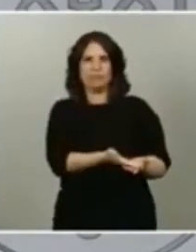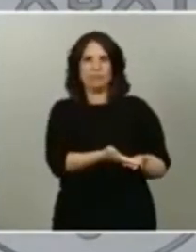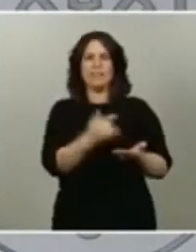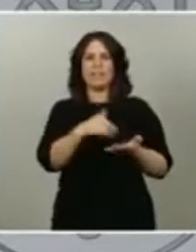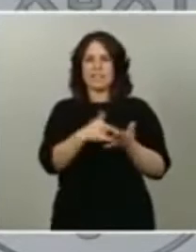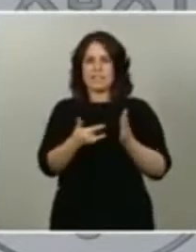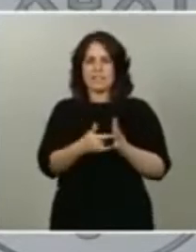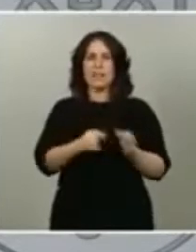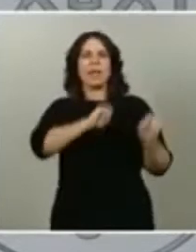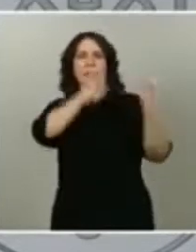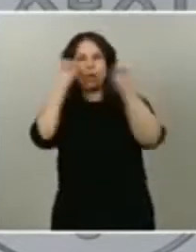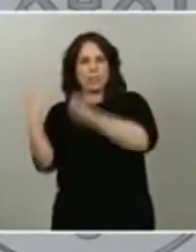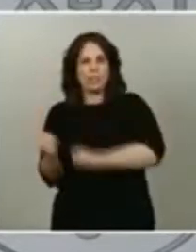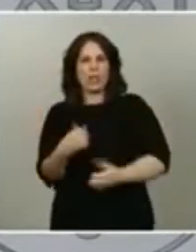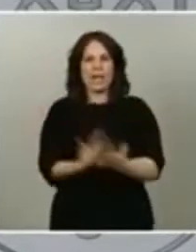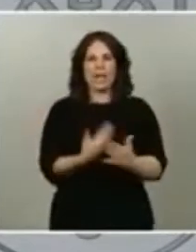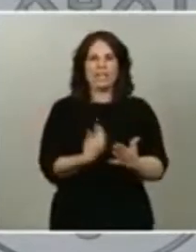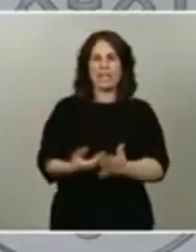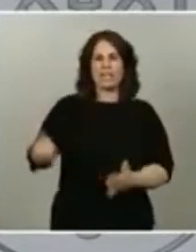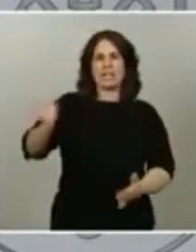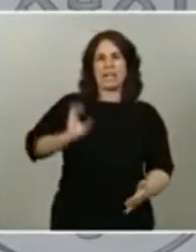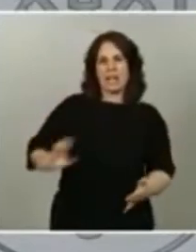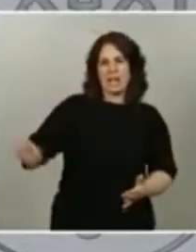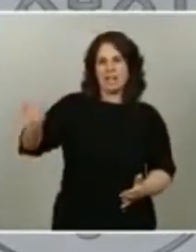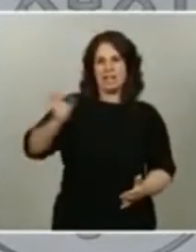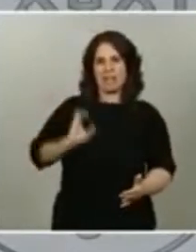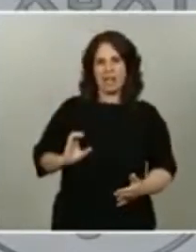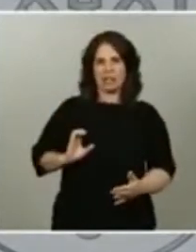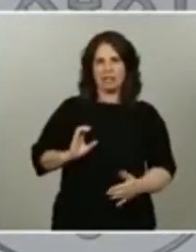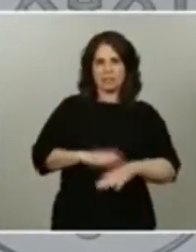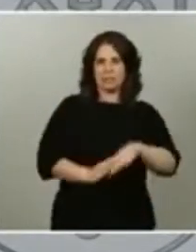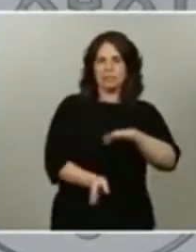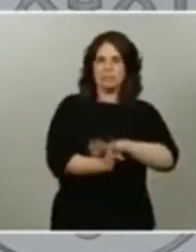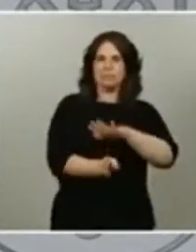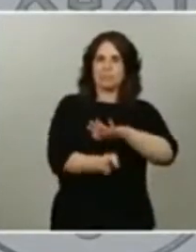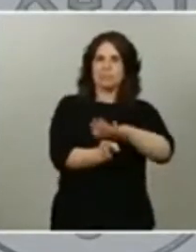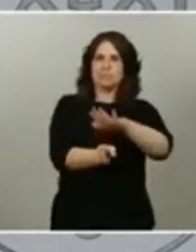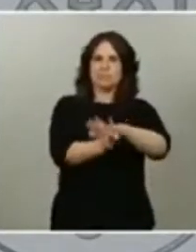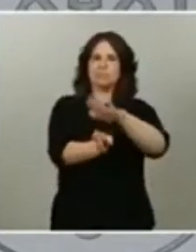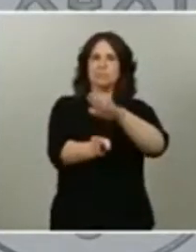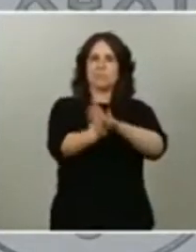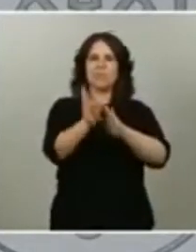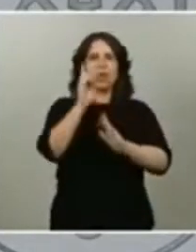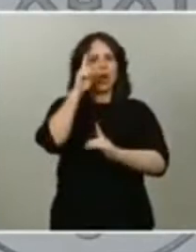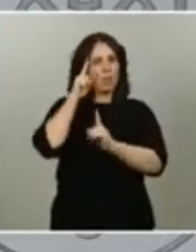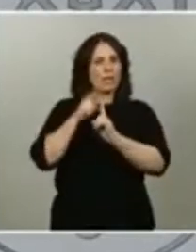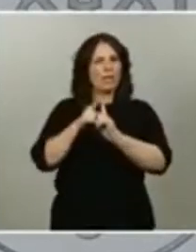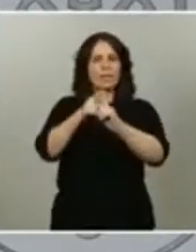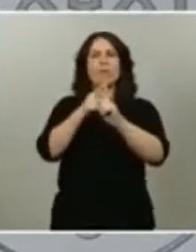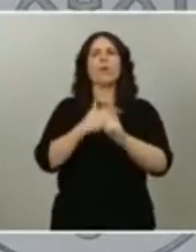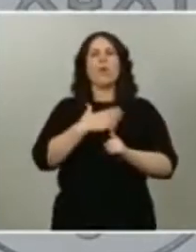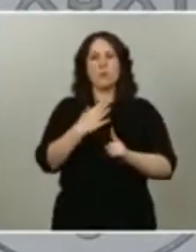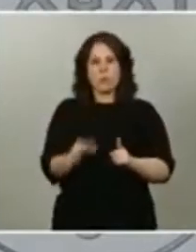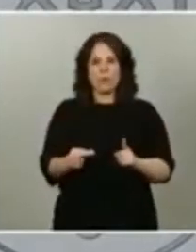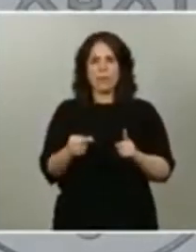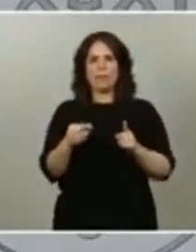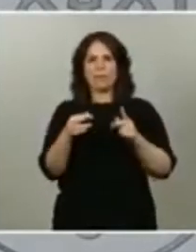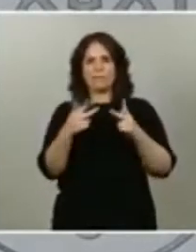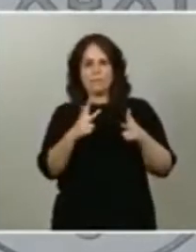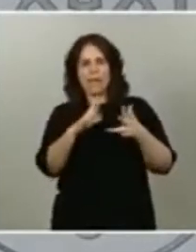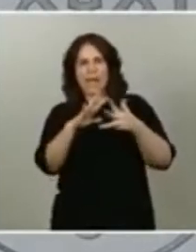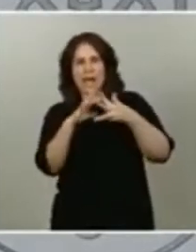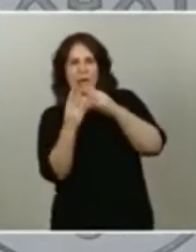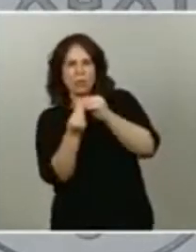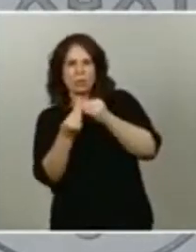renta con una orientación a su continuidad para que se vayan produciendo instrumentos que permitan ajustes del mercado laboral sin